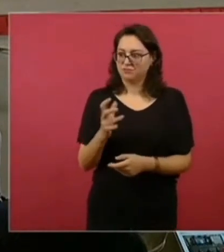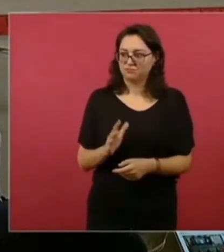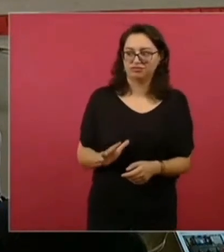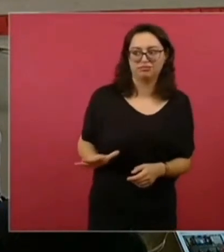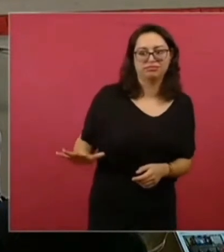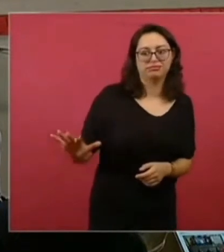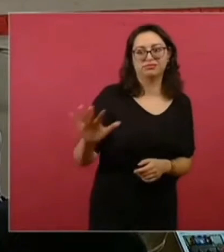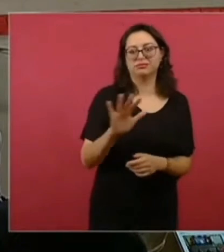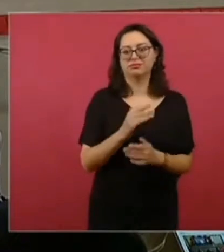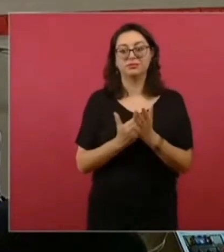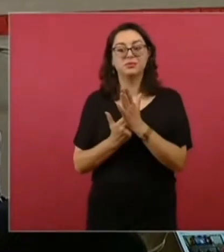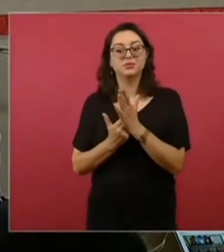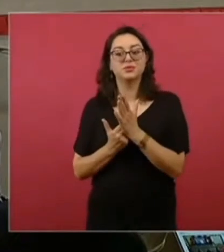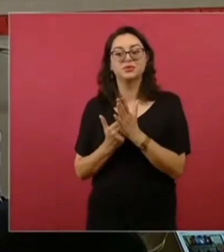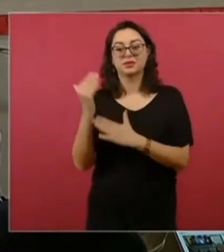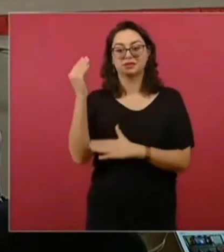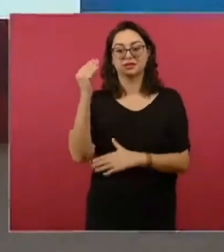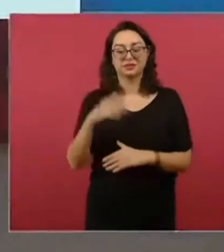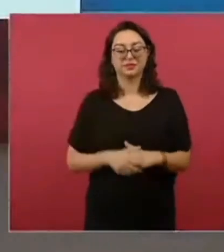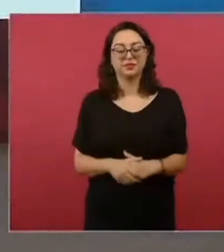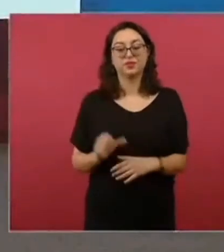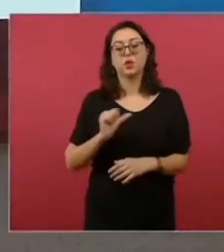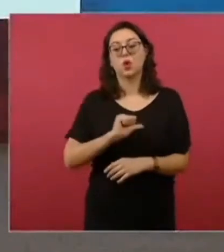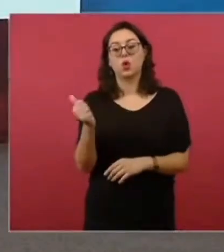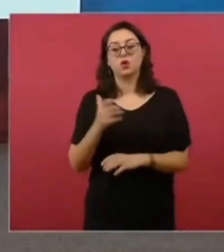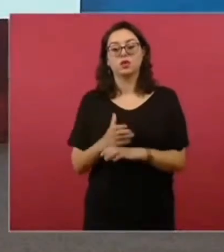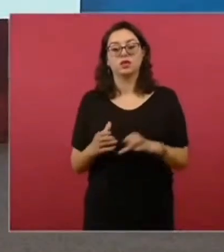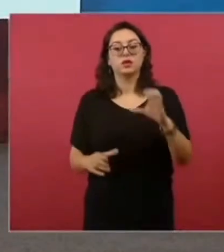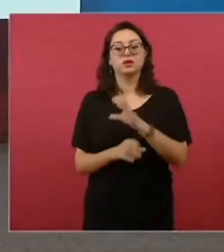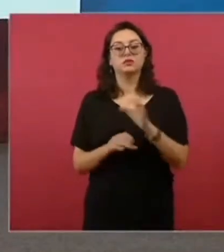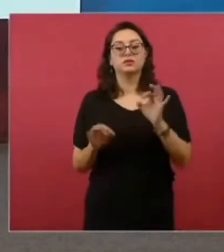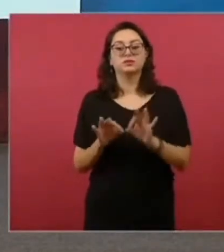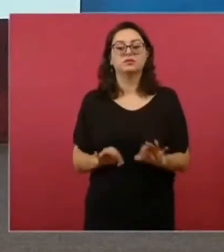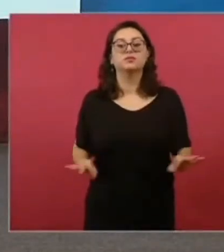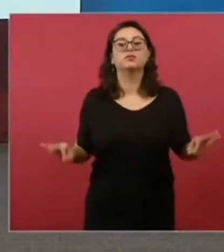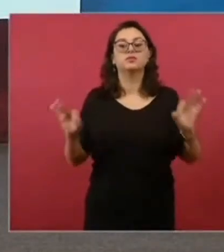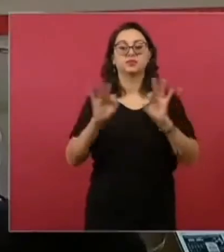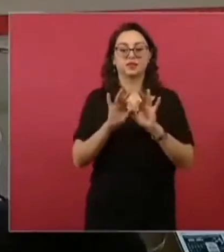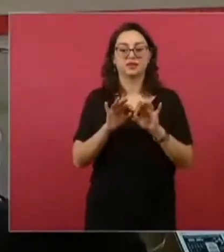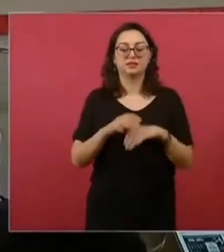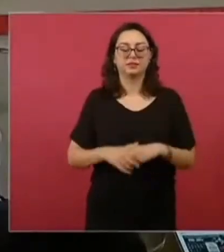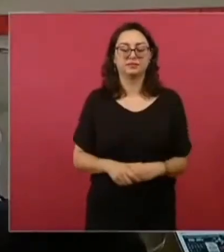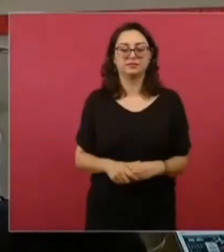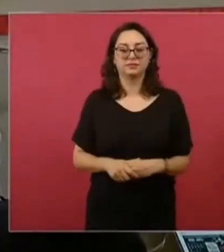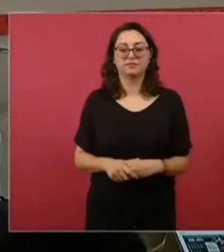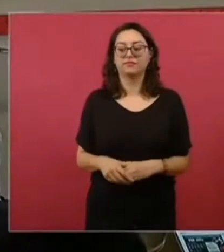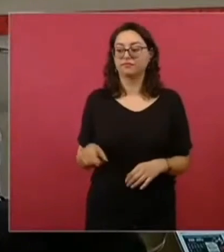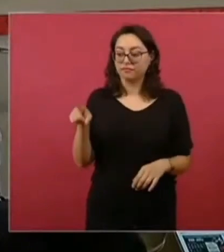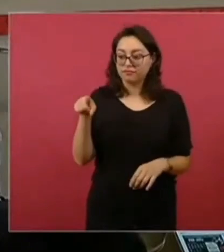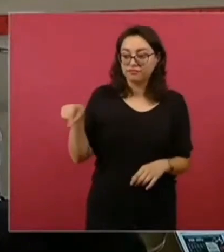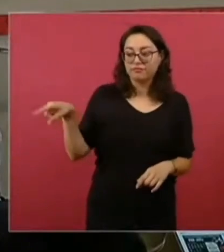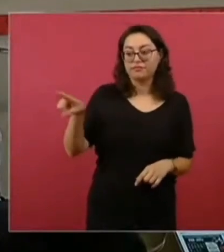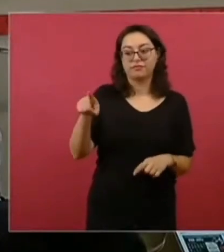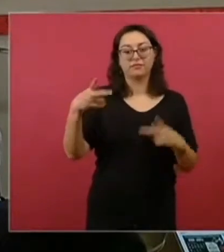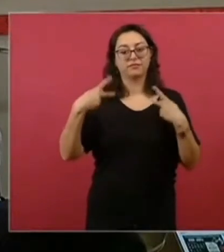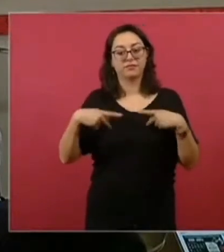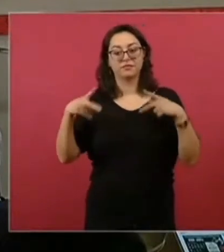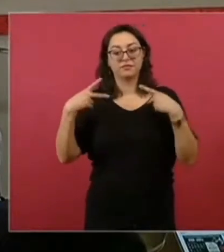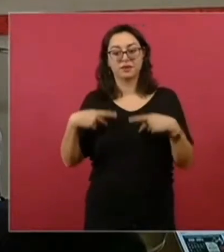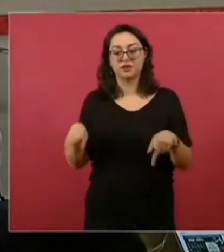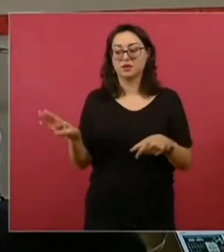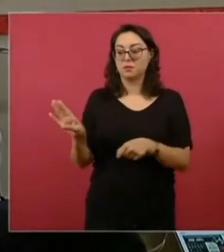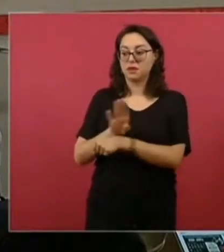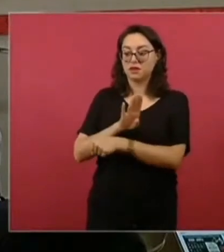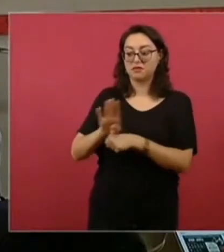el vivero. Y otra cosa importante es que muchos de estos beneficiarios, esta es la primera vez que tienen